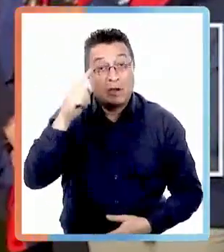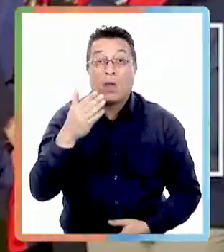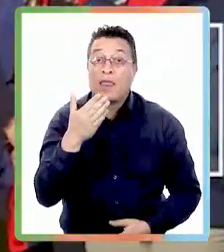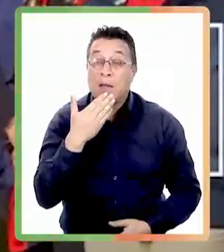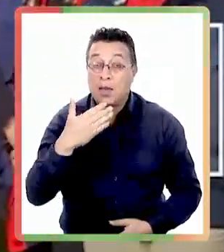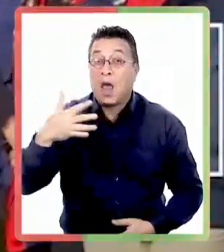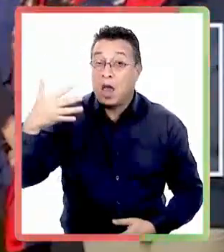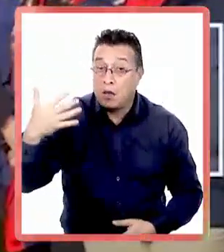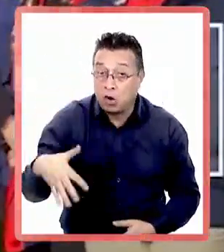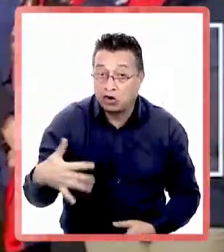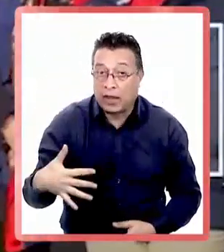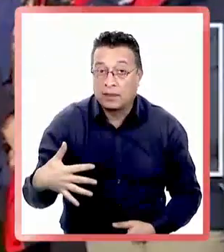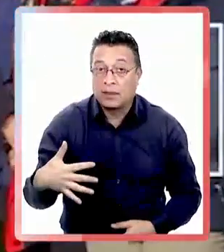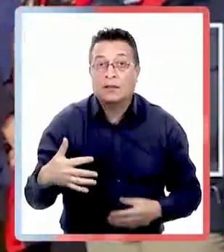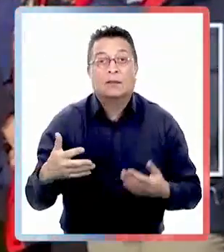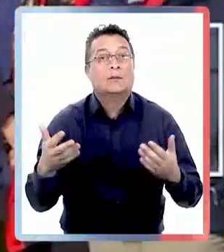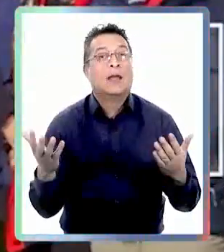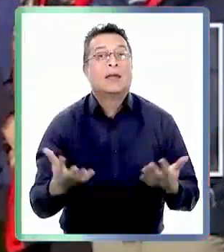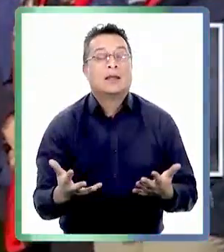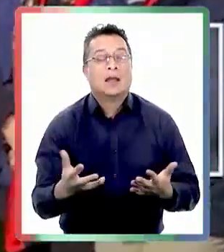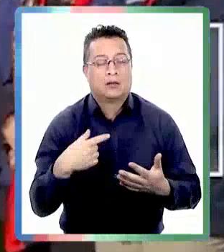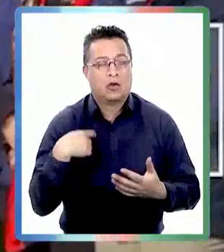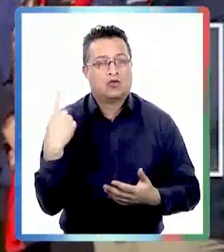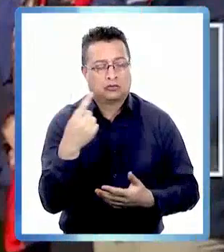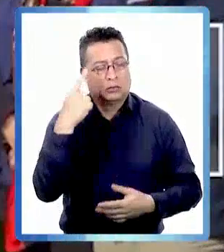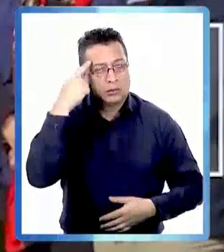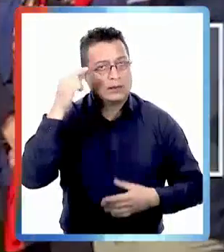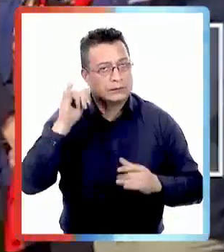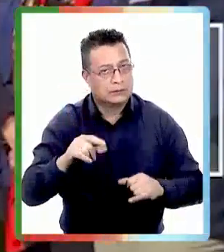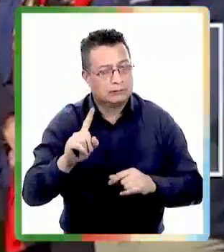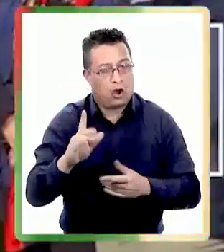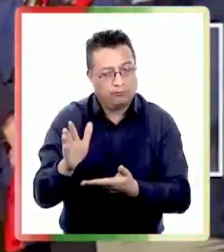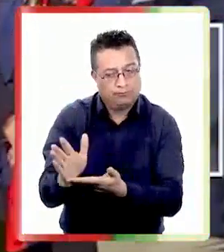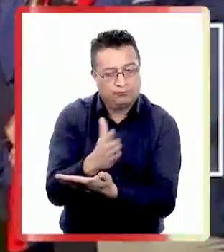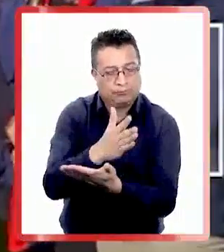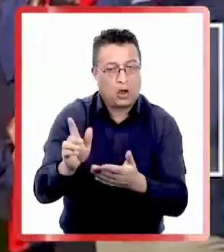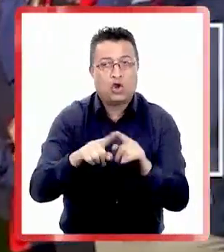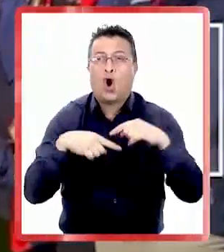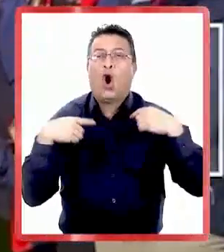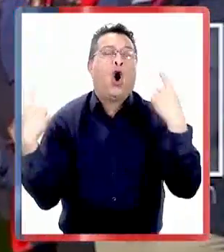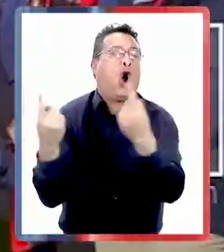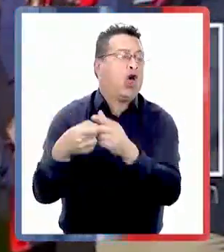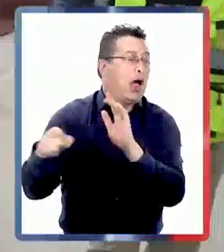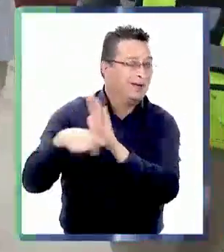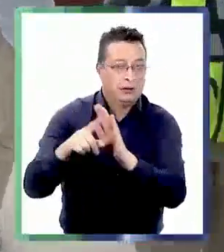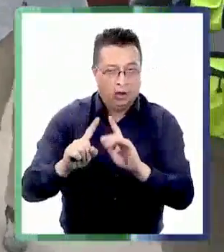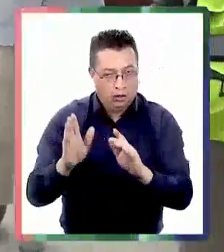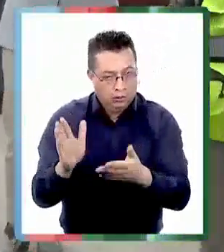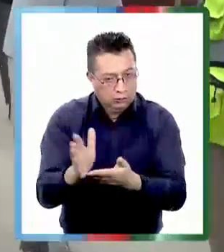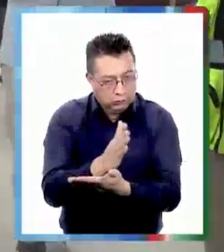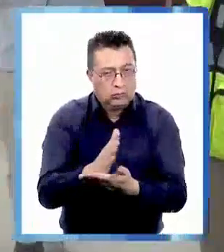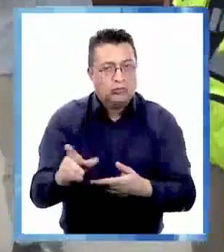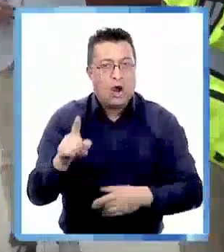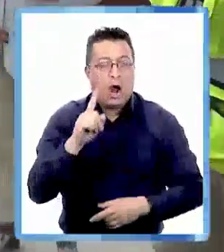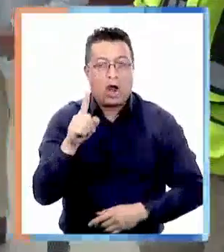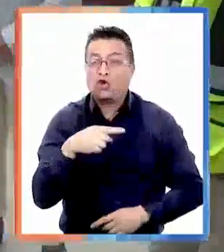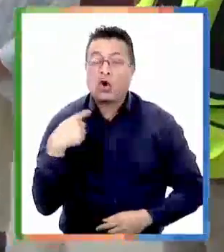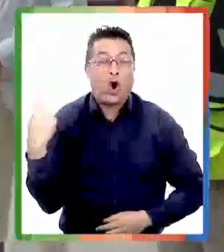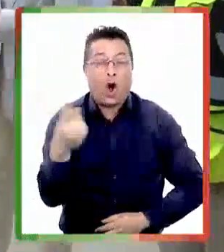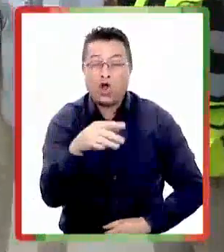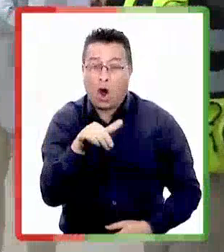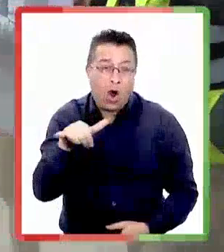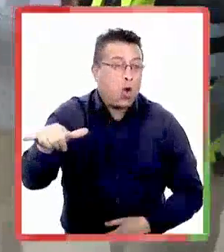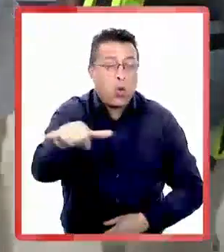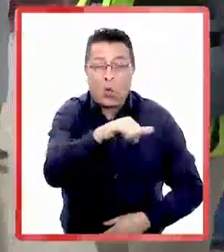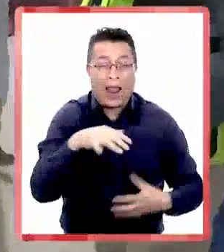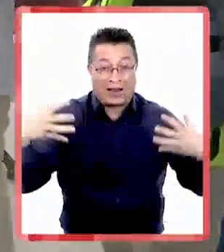también es importante que seamos capaces de distinguir y no metamos a todo el mundo en el mismo saco. Cuando se presume que todos son